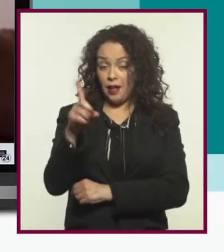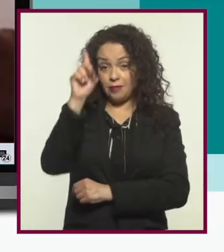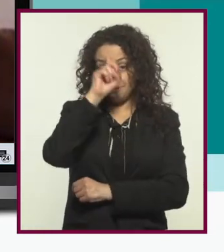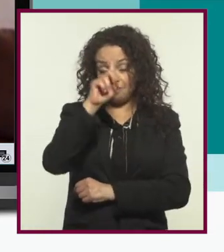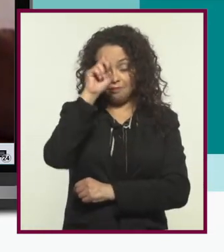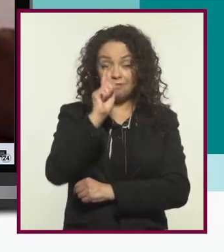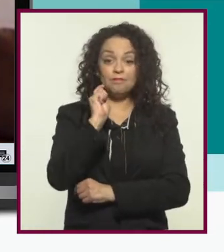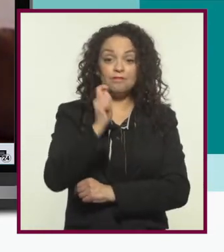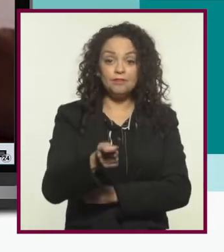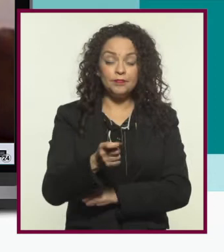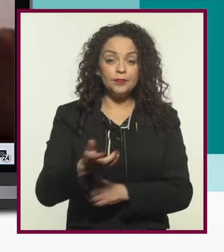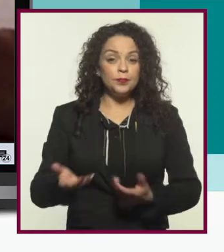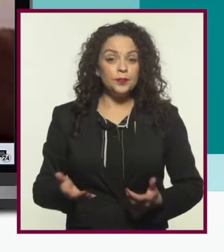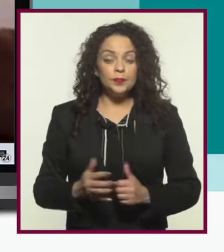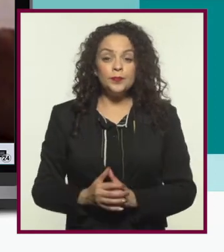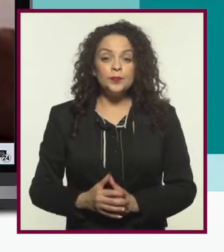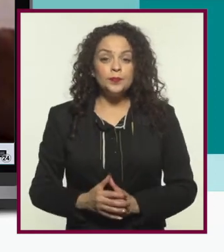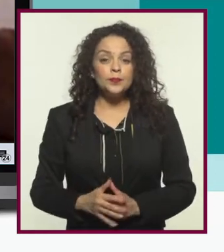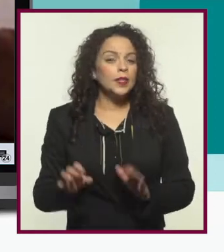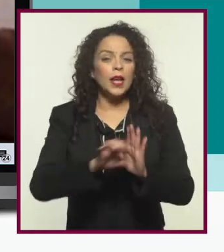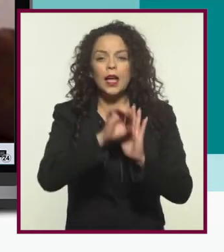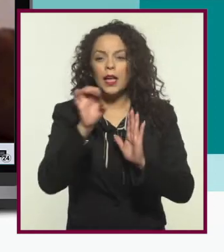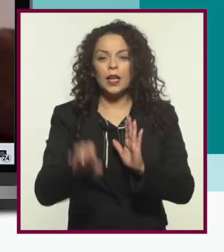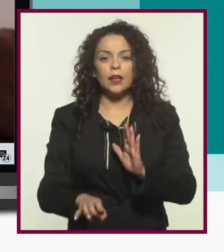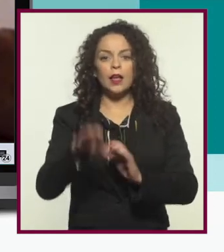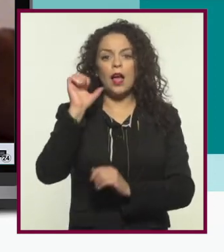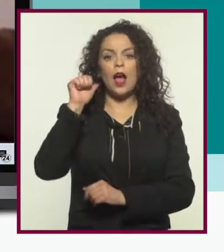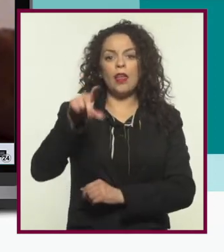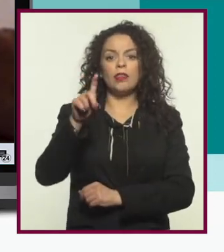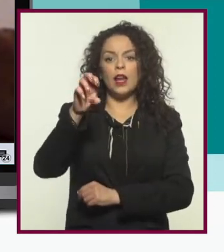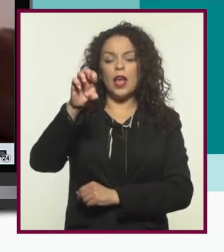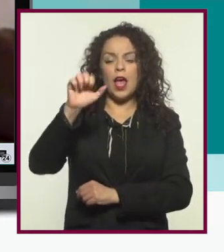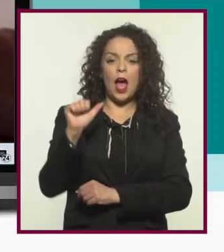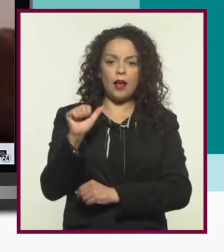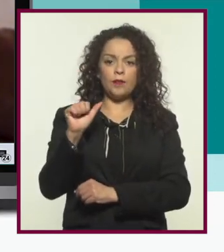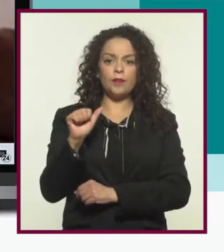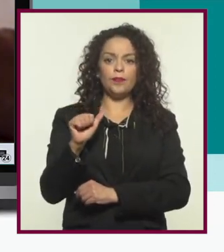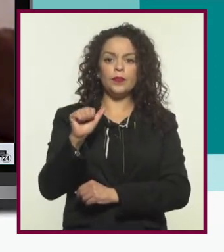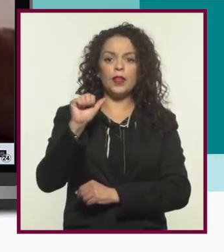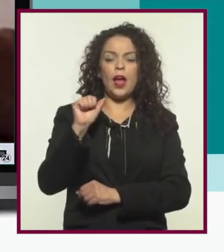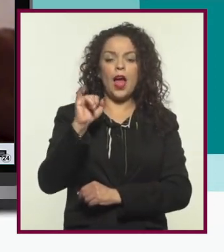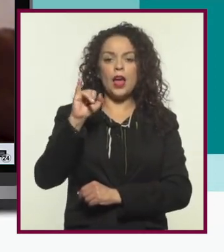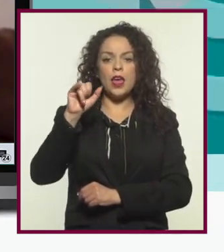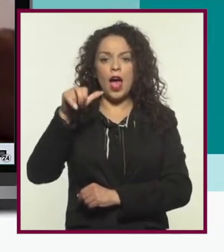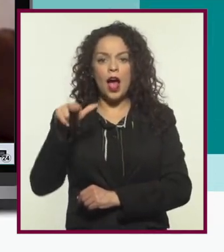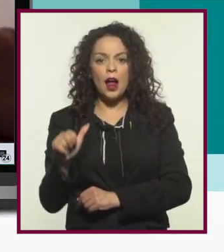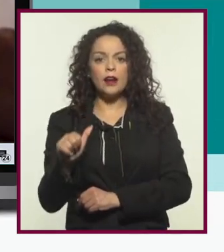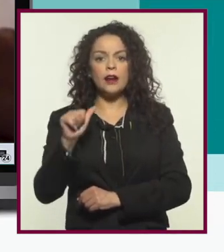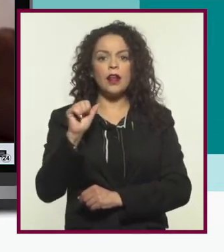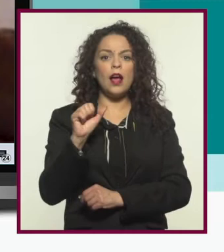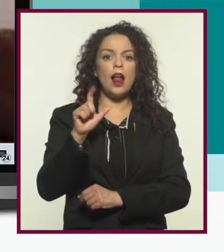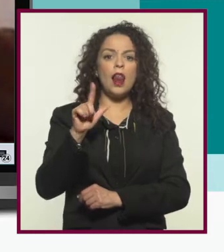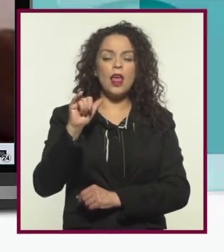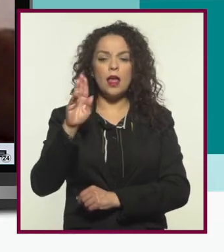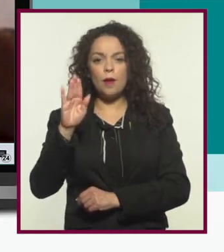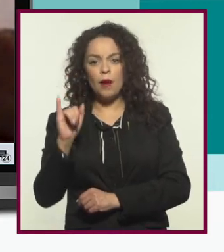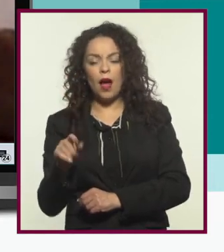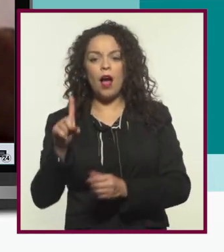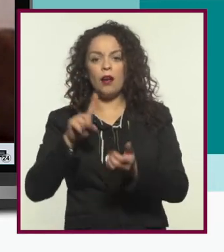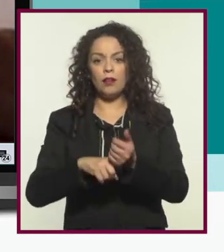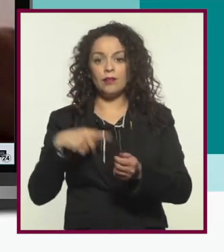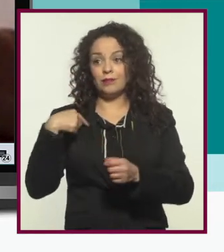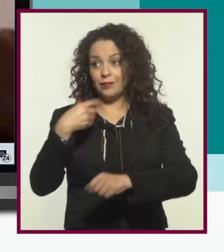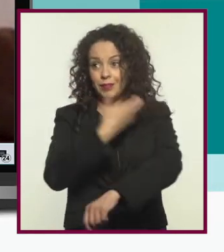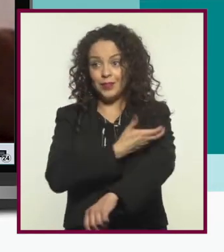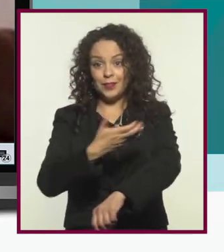Yo recomendaría, por ejemplo, a Andrea Chapela, a Iliana Vargas, a Olivia Brenda, que son